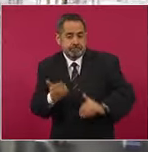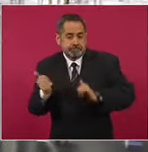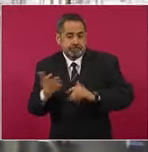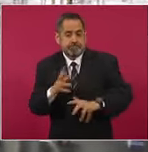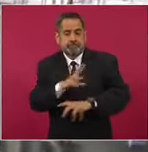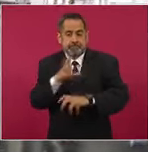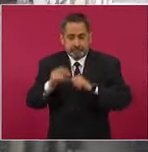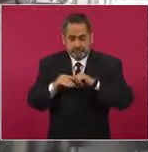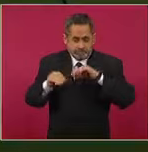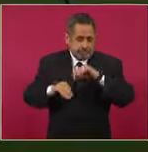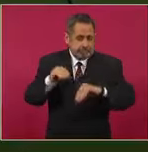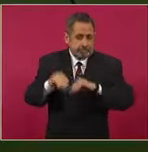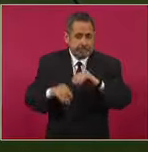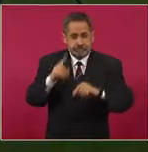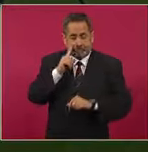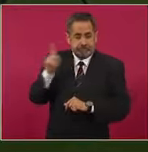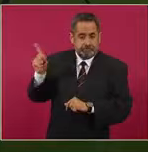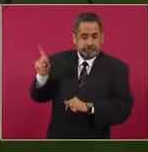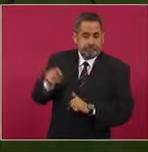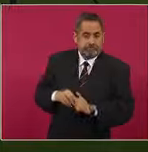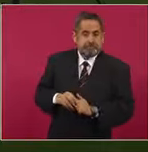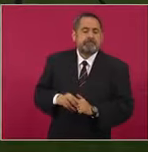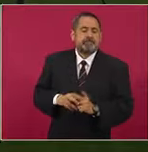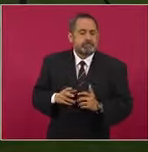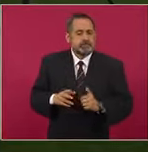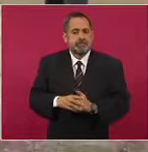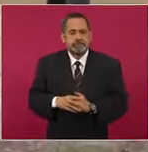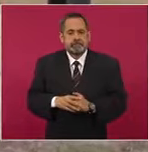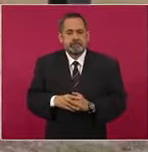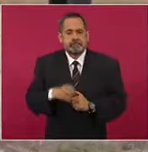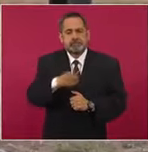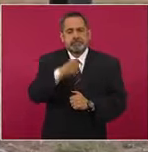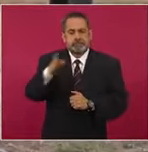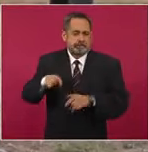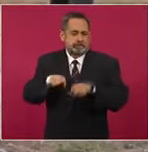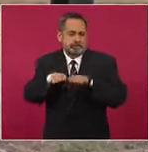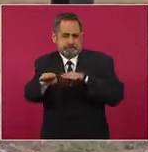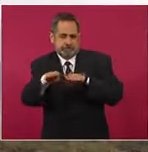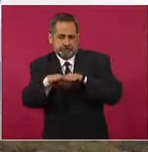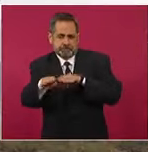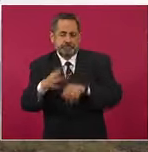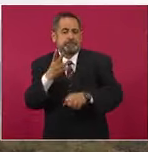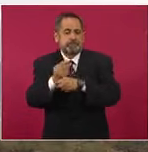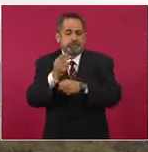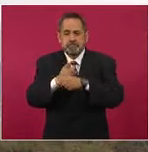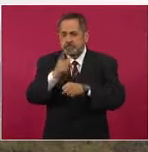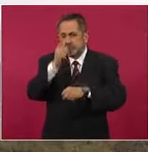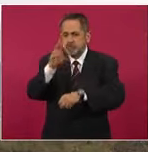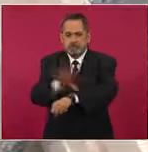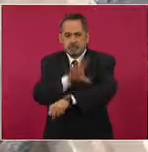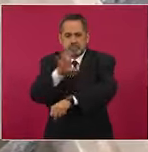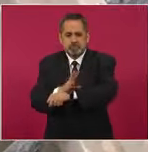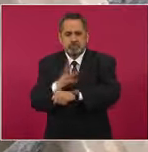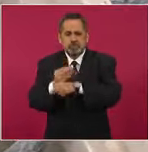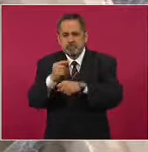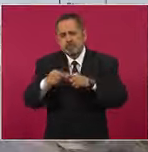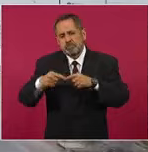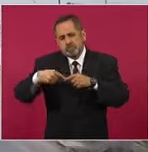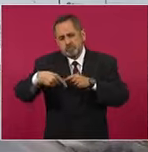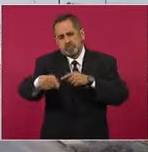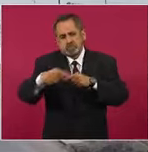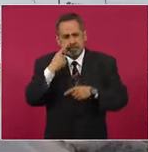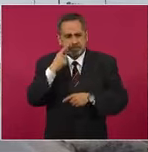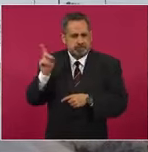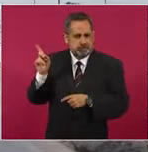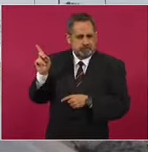equipos. En la vialidad y guarda perimetral, se continúa con el cableado y conexión de baja tensión para la alimentación de